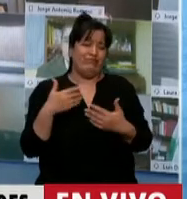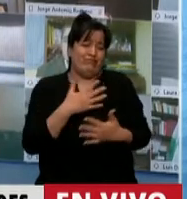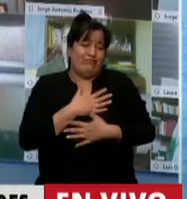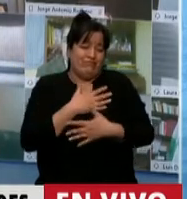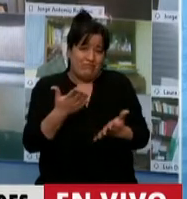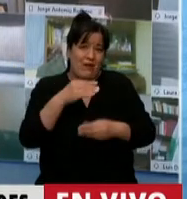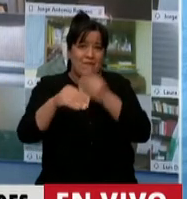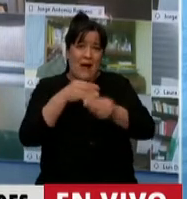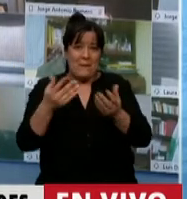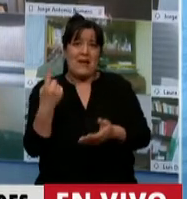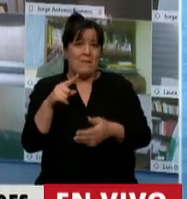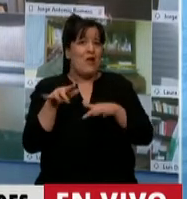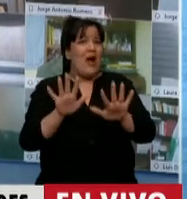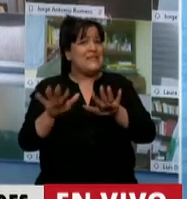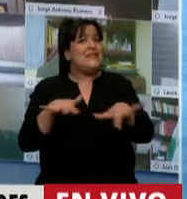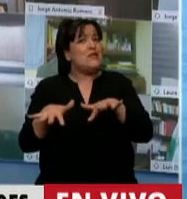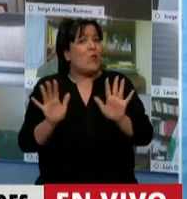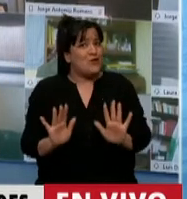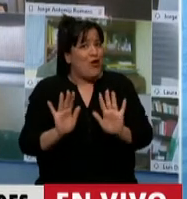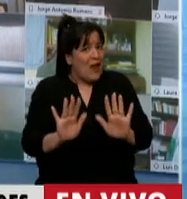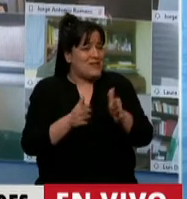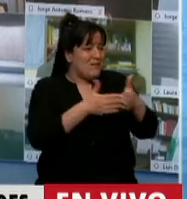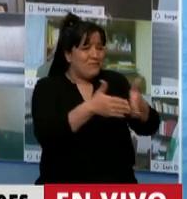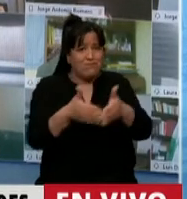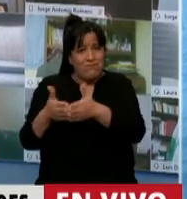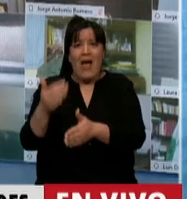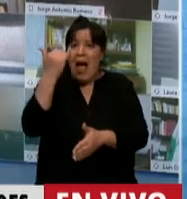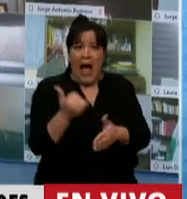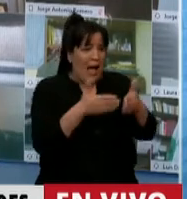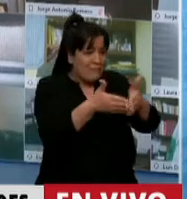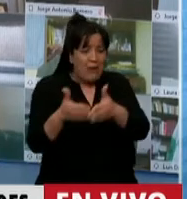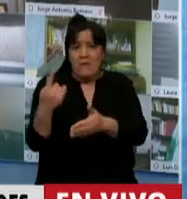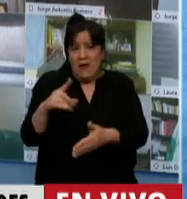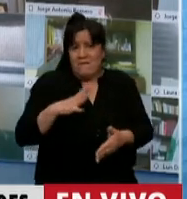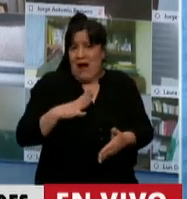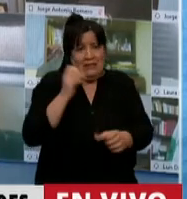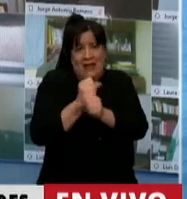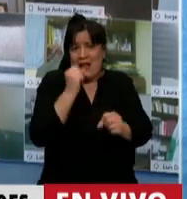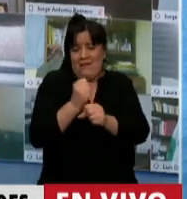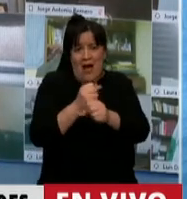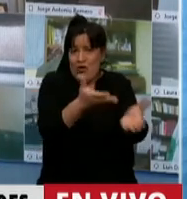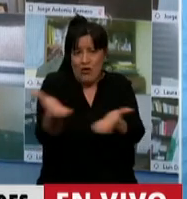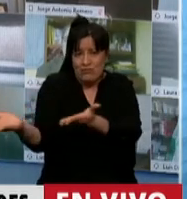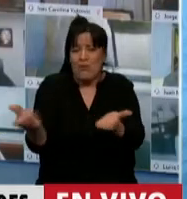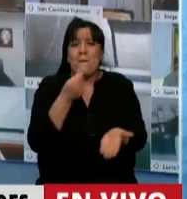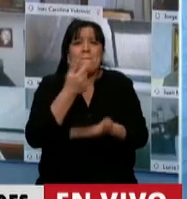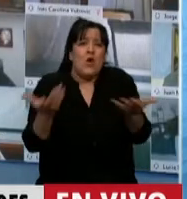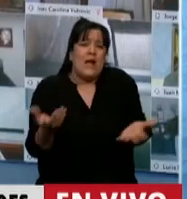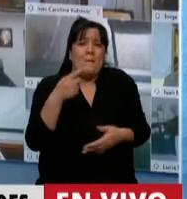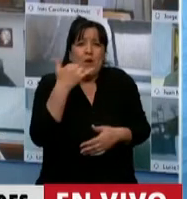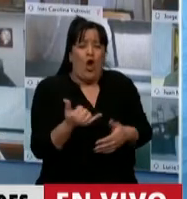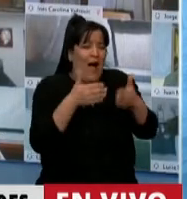pero esta es la situación de lo que está ocurriendo. Tenemos un recurso que no se explota cuando, por ejemplo, tenemos